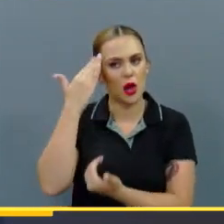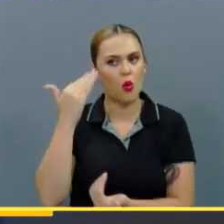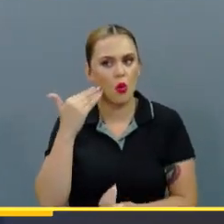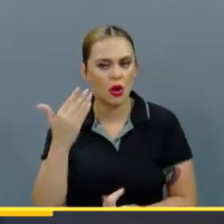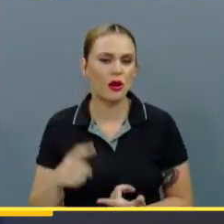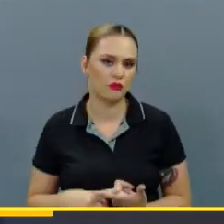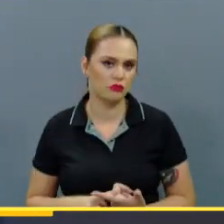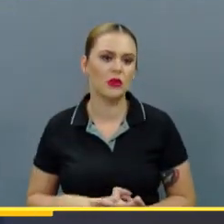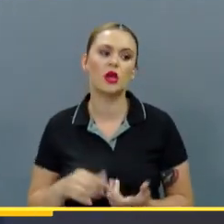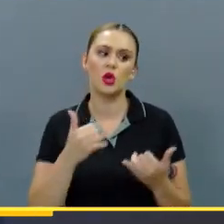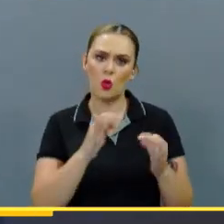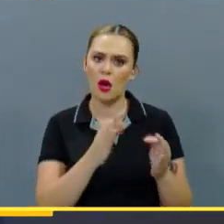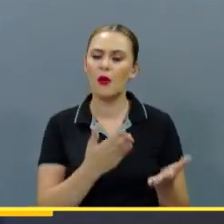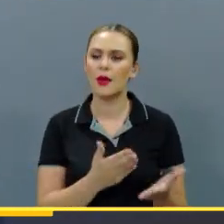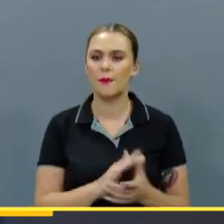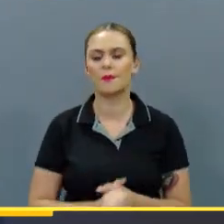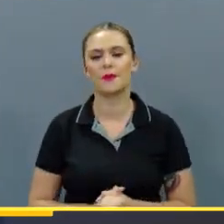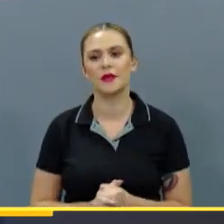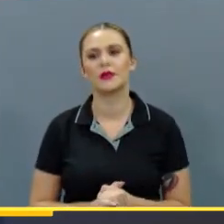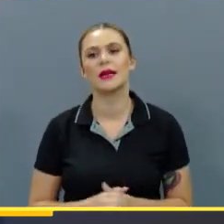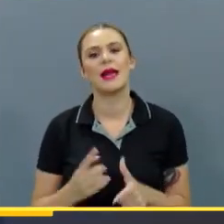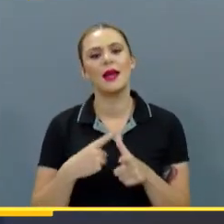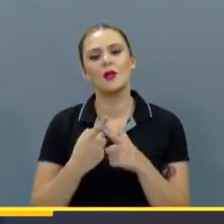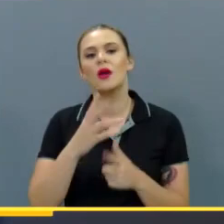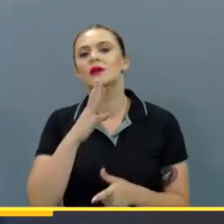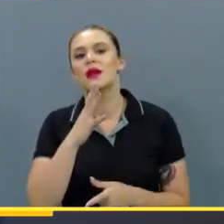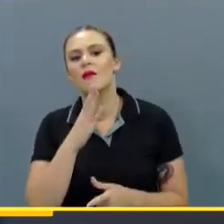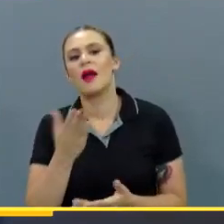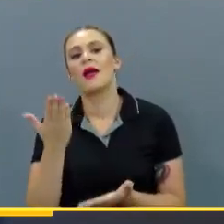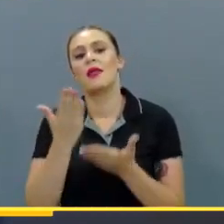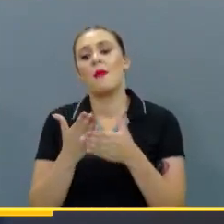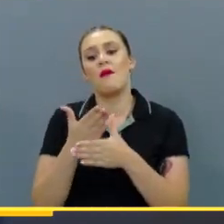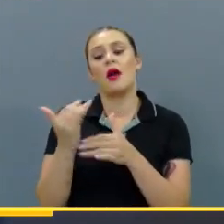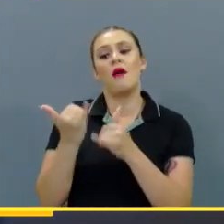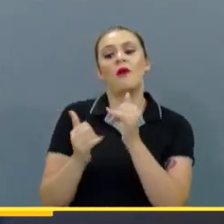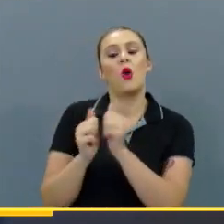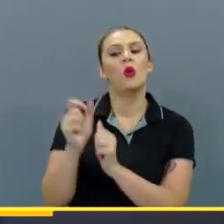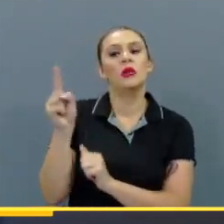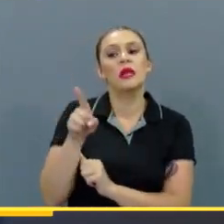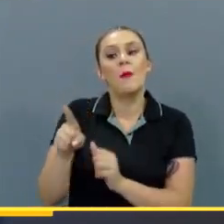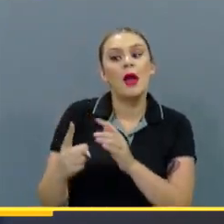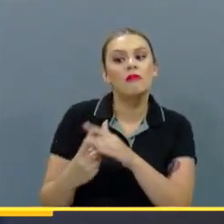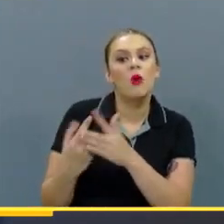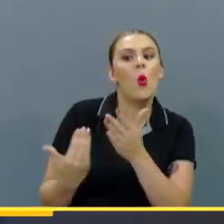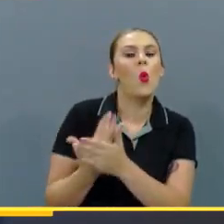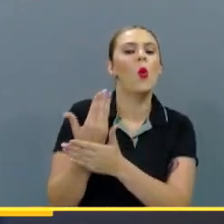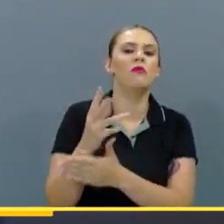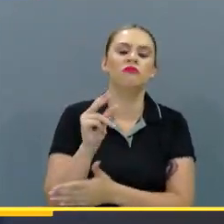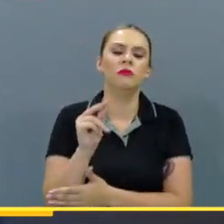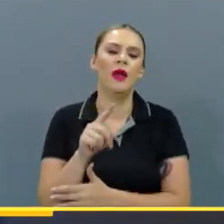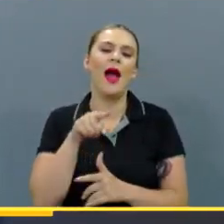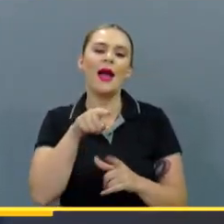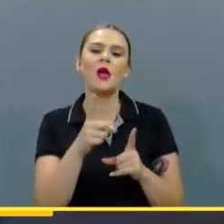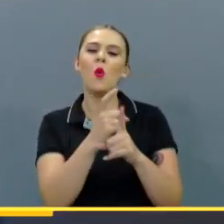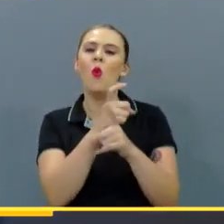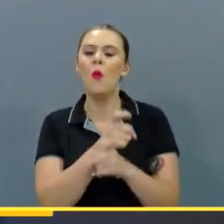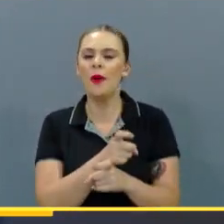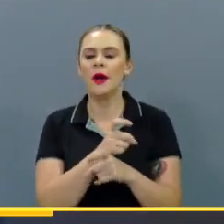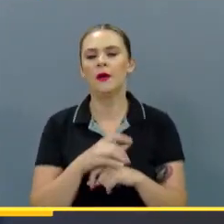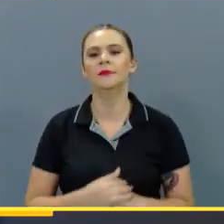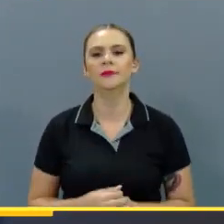Uzbekistán. juega bien. juega bien. Entonces se habló incluso de que tal vez en fases finales con Zapriza él reaparecía. Claro, aquí lo complejo es,